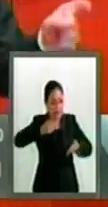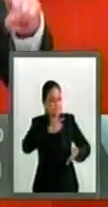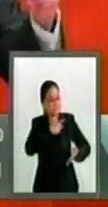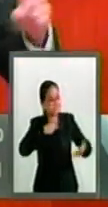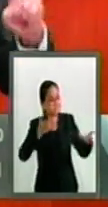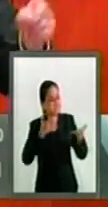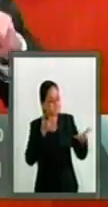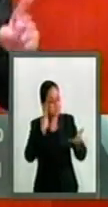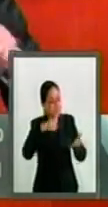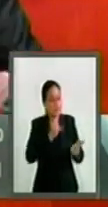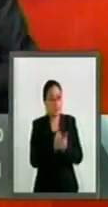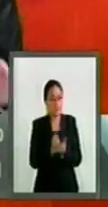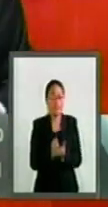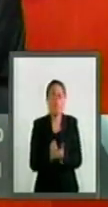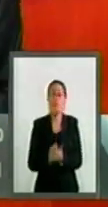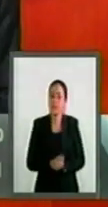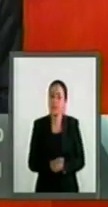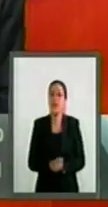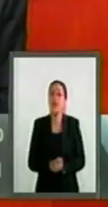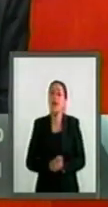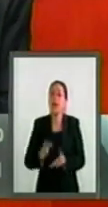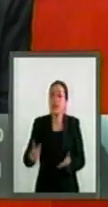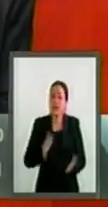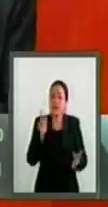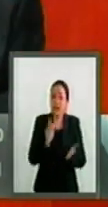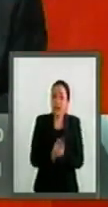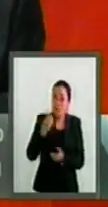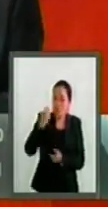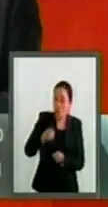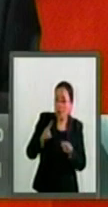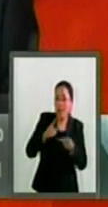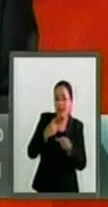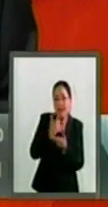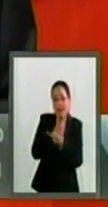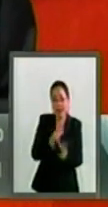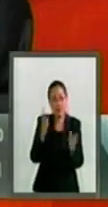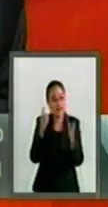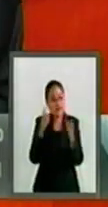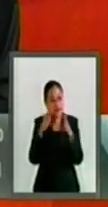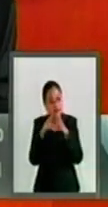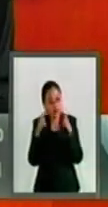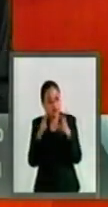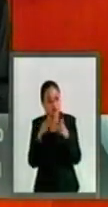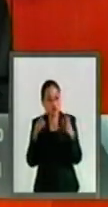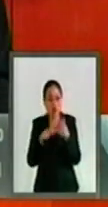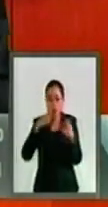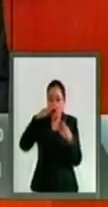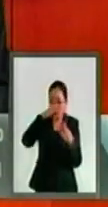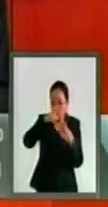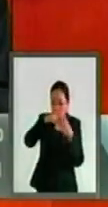La reforma no garantiza el carácter público, obligatorio, laico y gratuito de la educación mexicana.